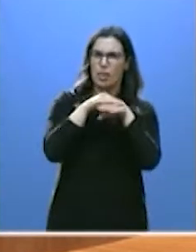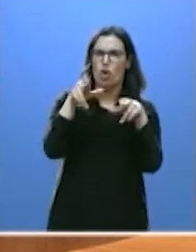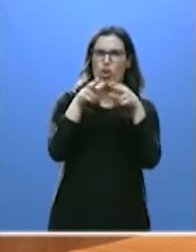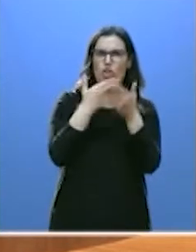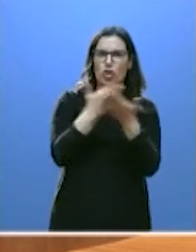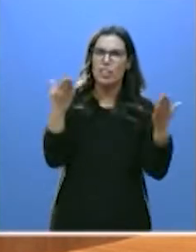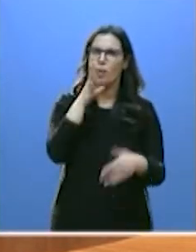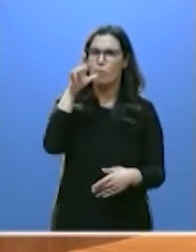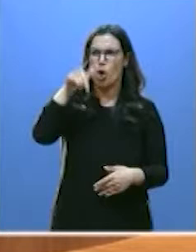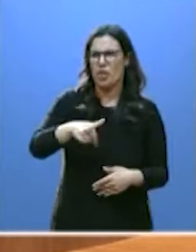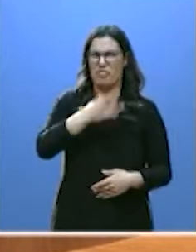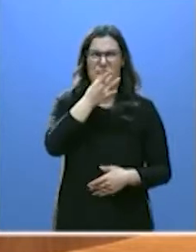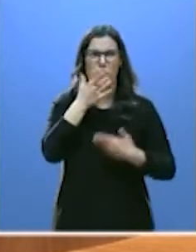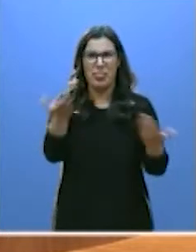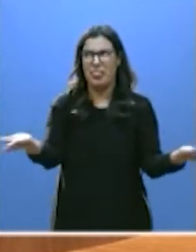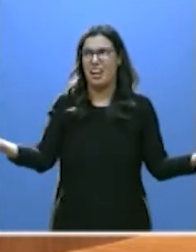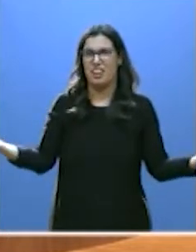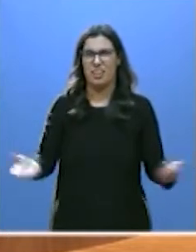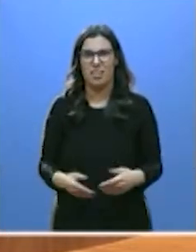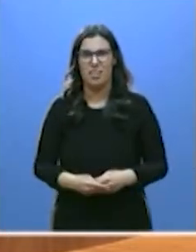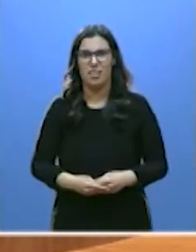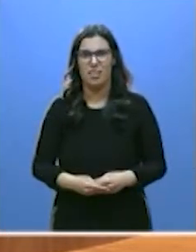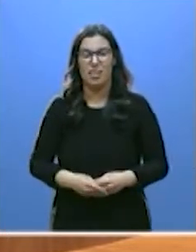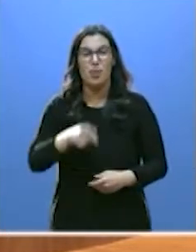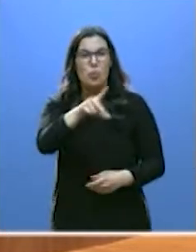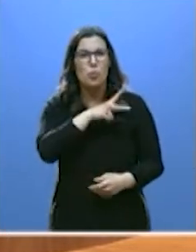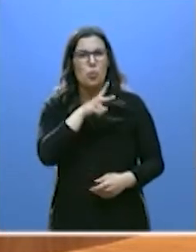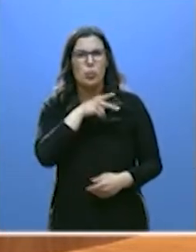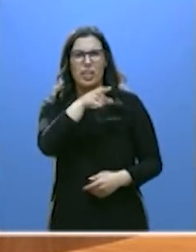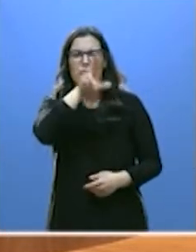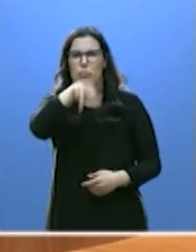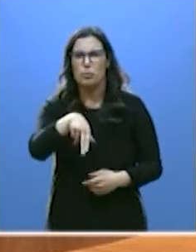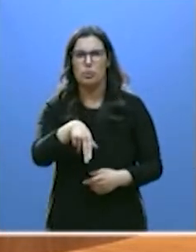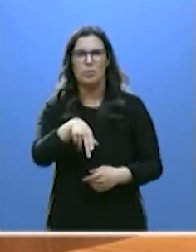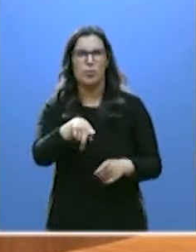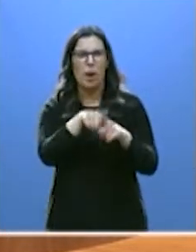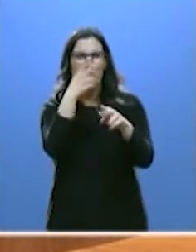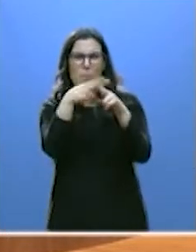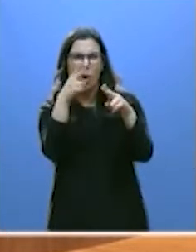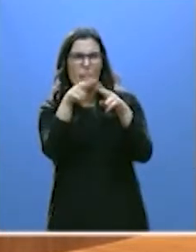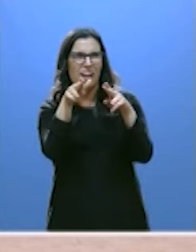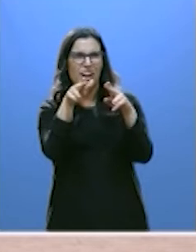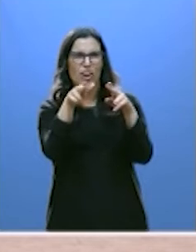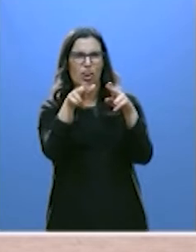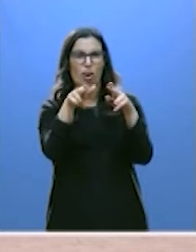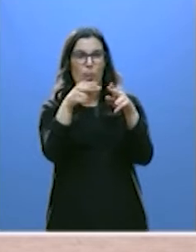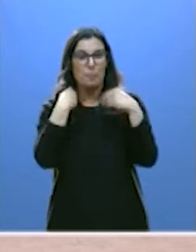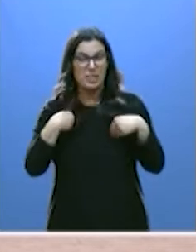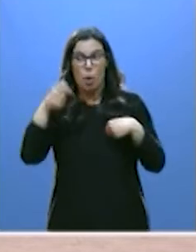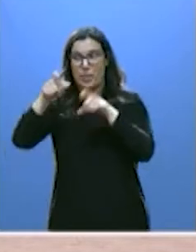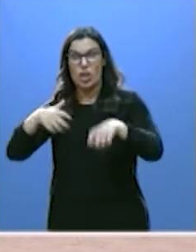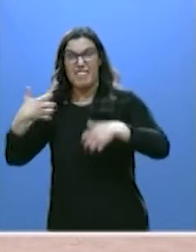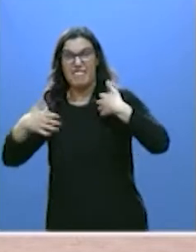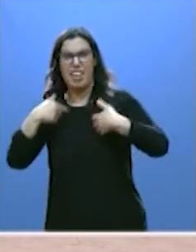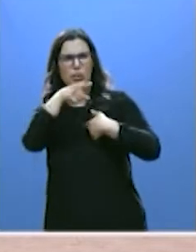por este bochorno, señor Tudanca. Es usted un modelo de la política que indigna a la gente, señor